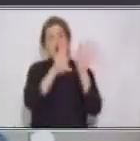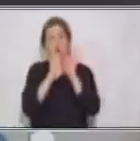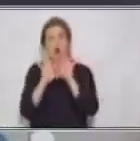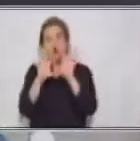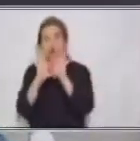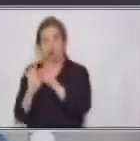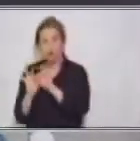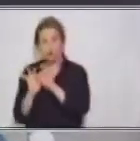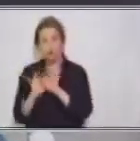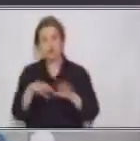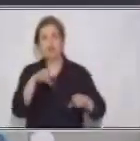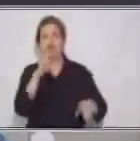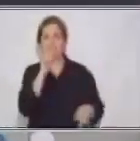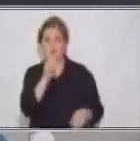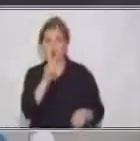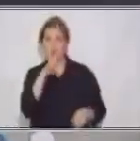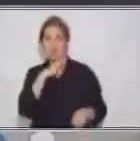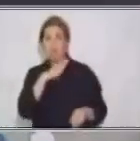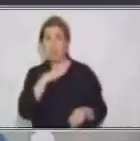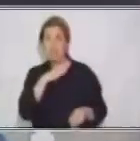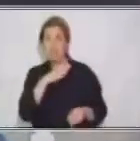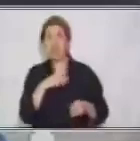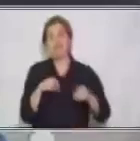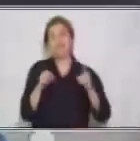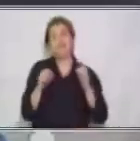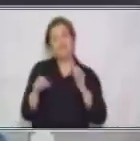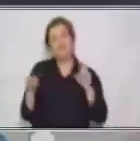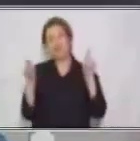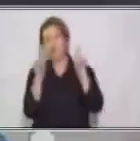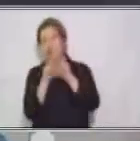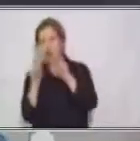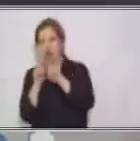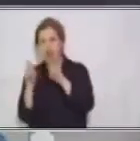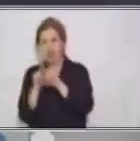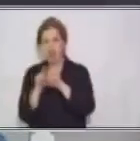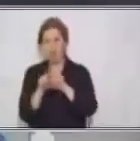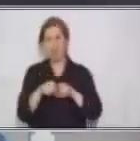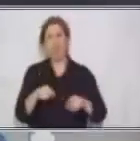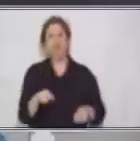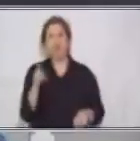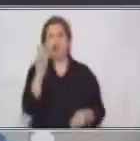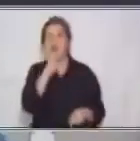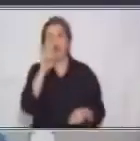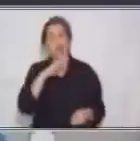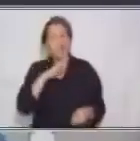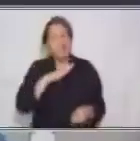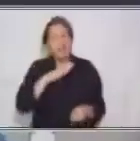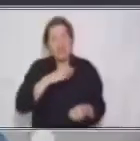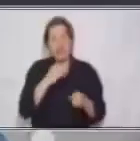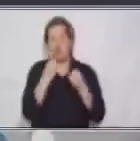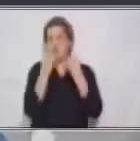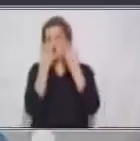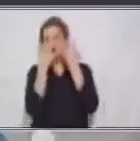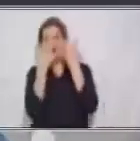tienen cosas en común, son palabras invariables, eso quiere decir que no tiene género ni número.